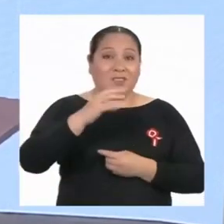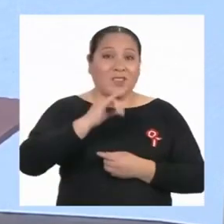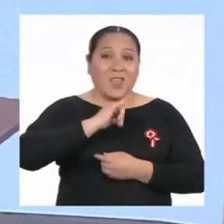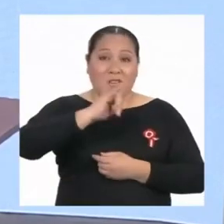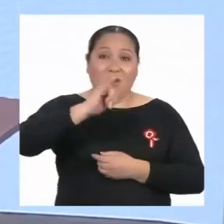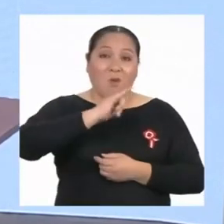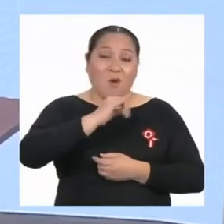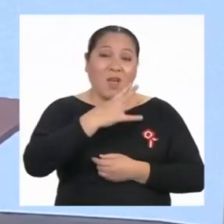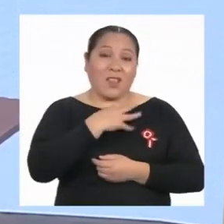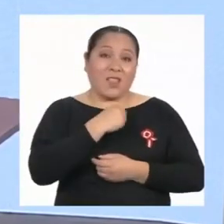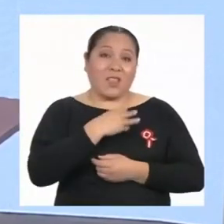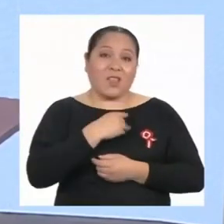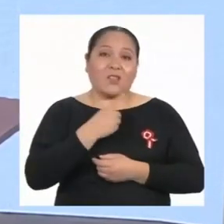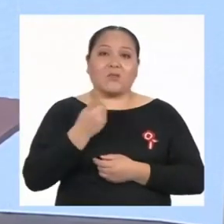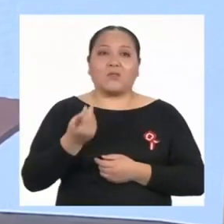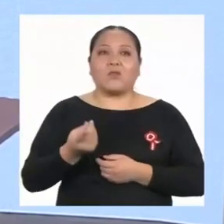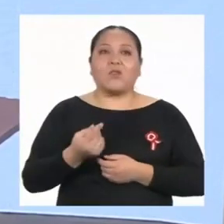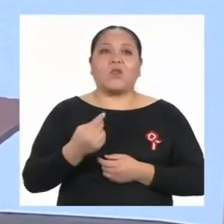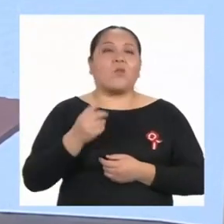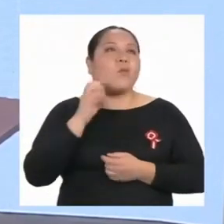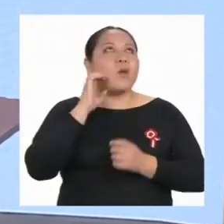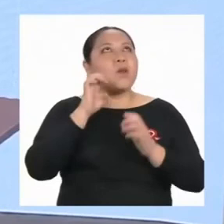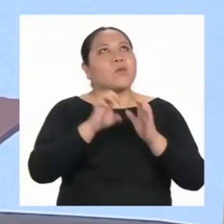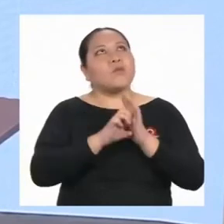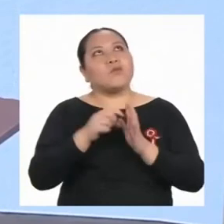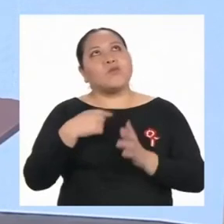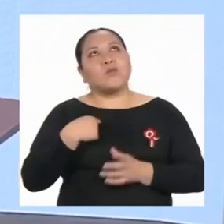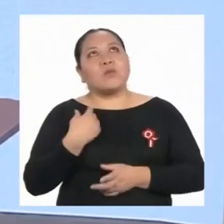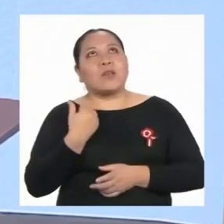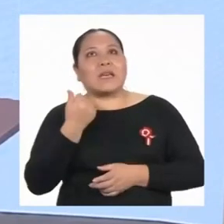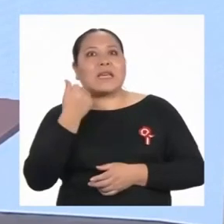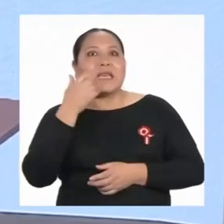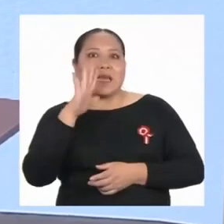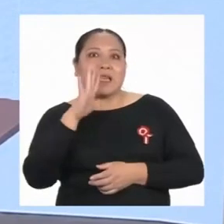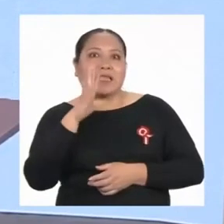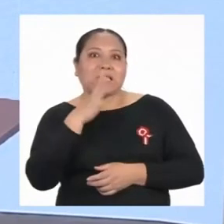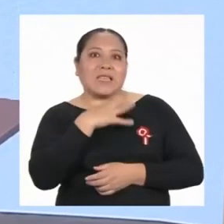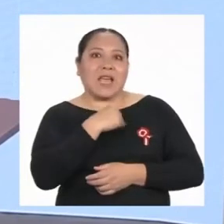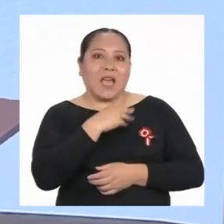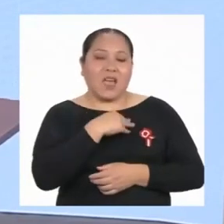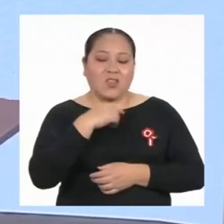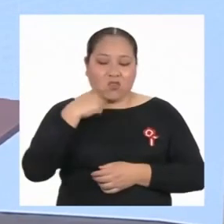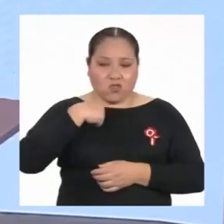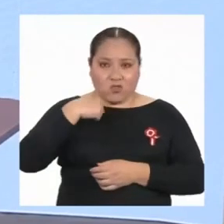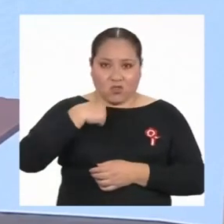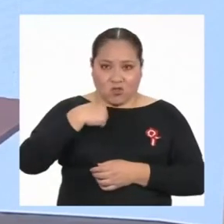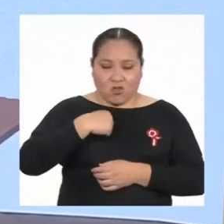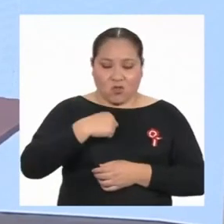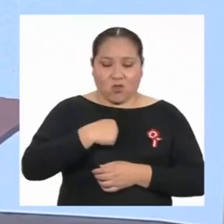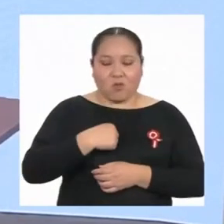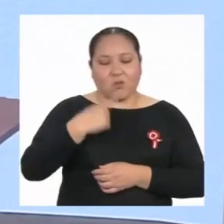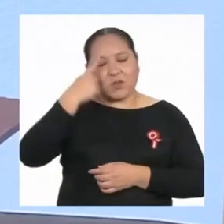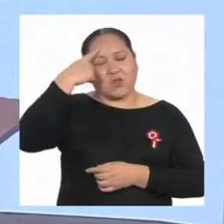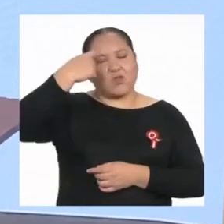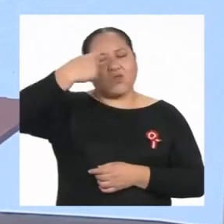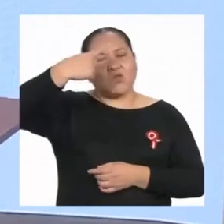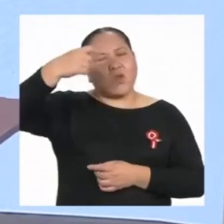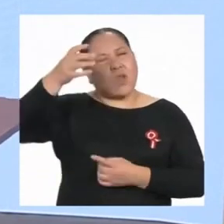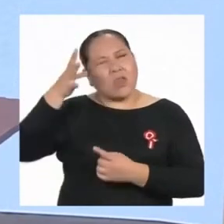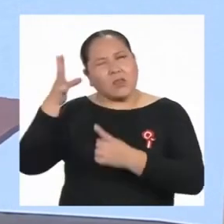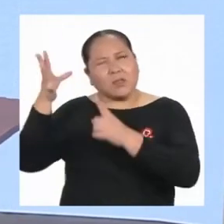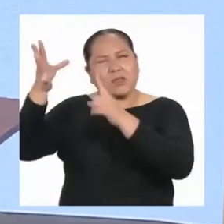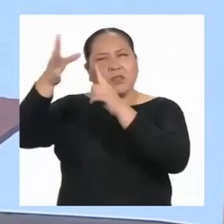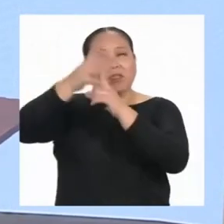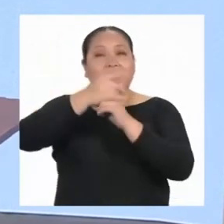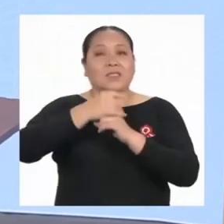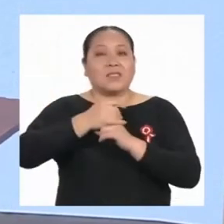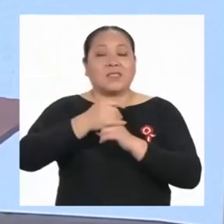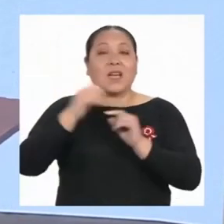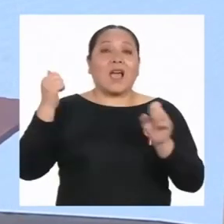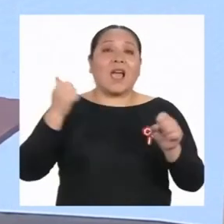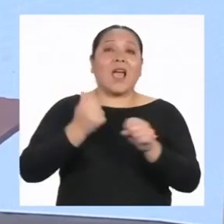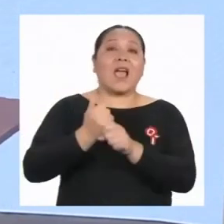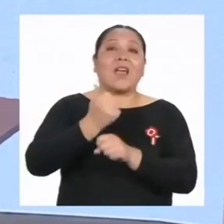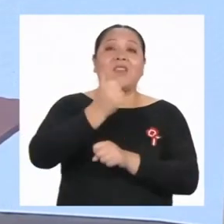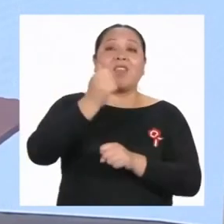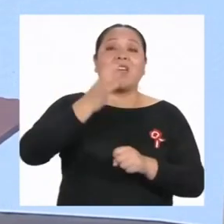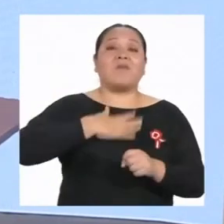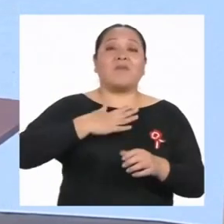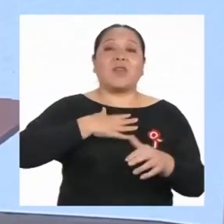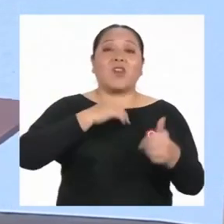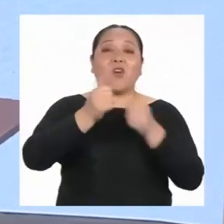Cuando yo tenía 15 años, mi mayor sueño era ganar el concurso de canto de mi colegio.